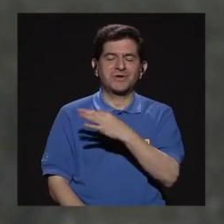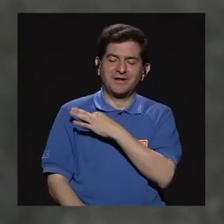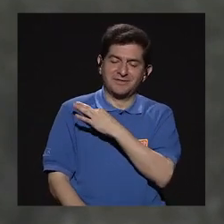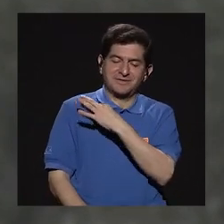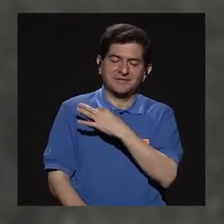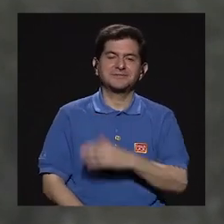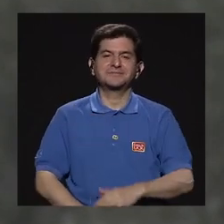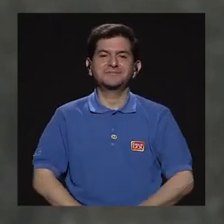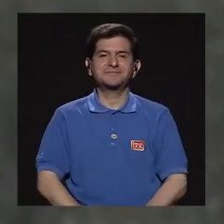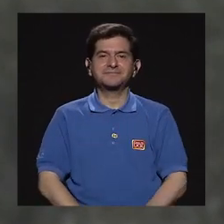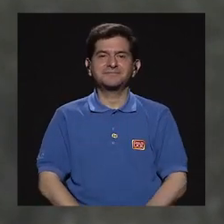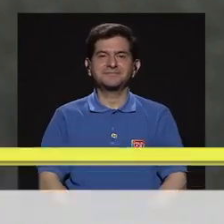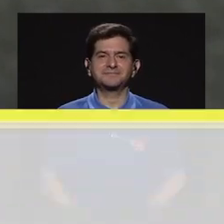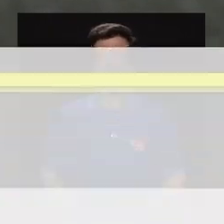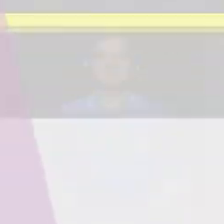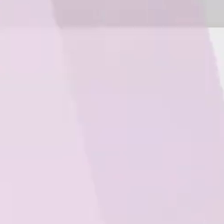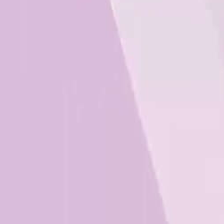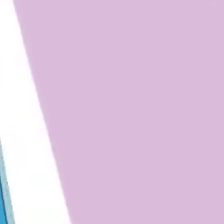la invitación.